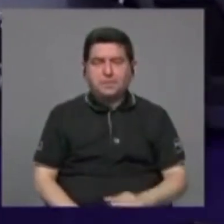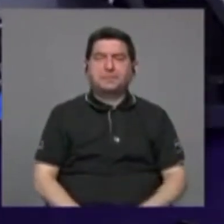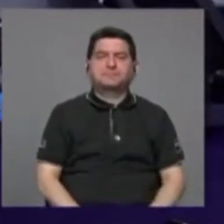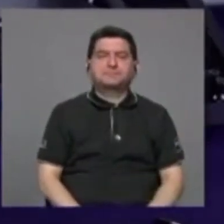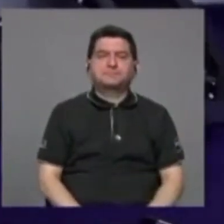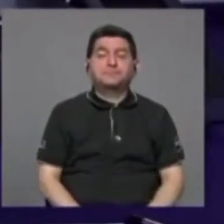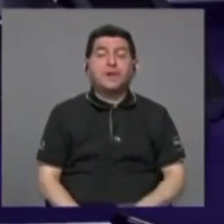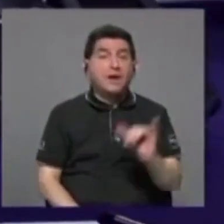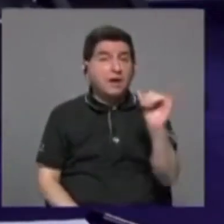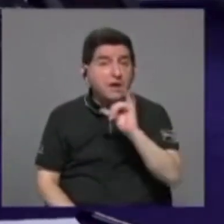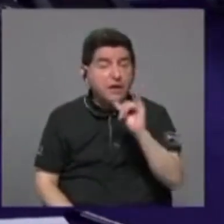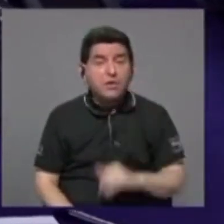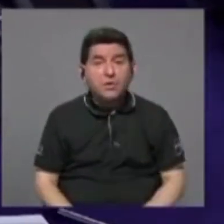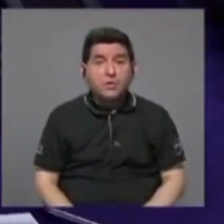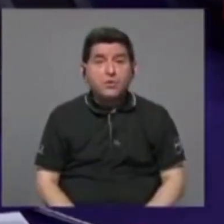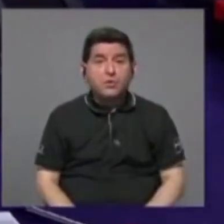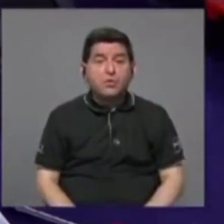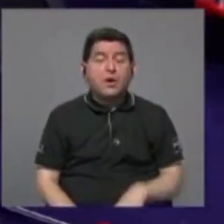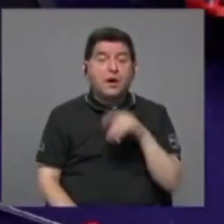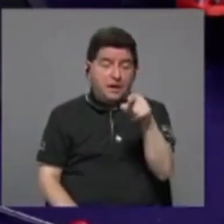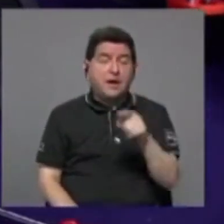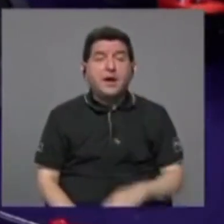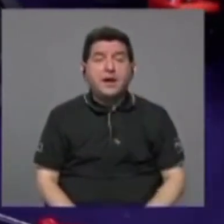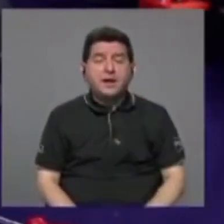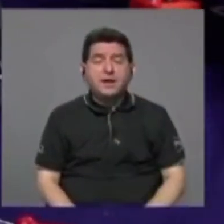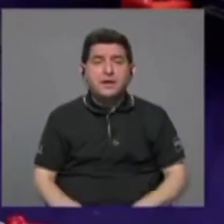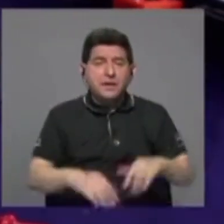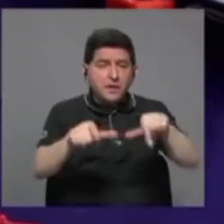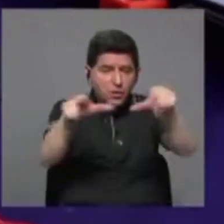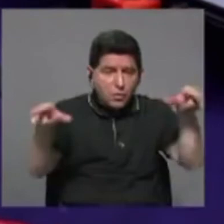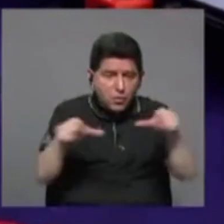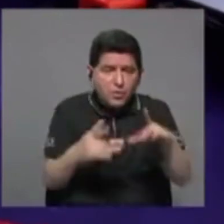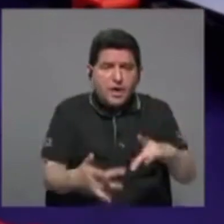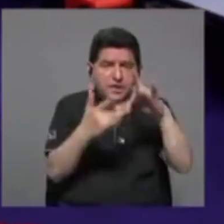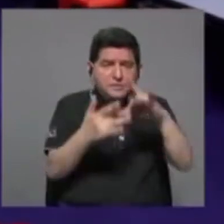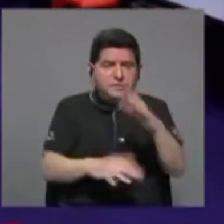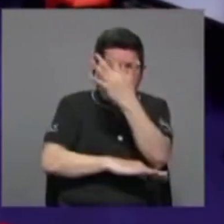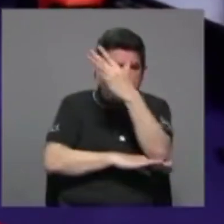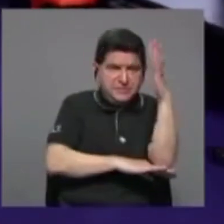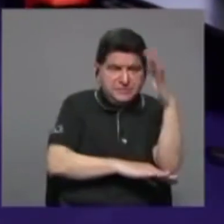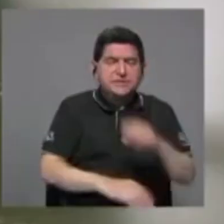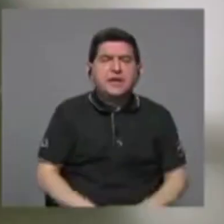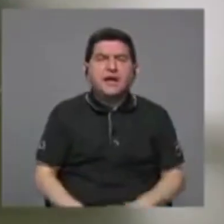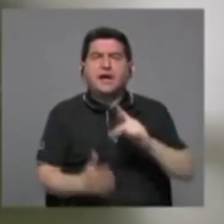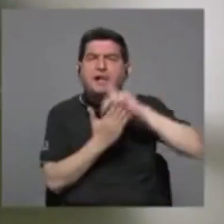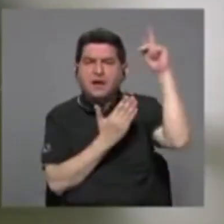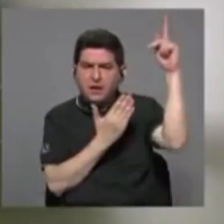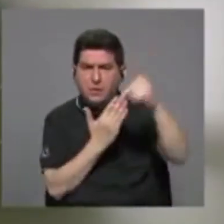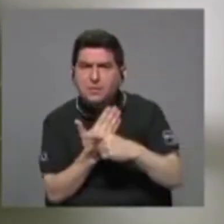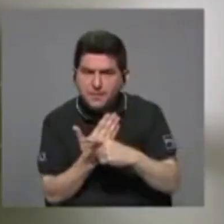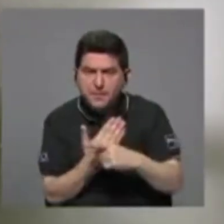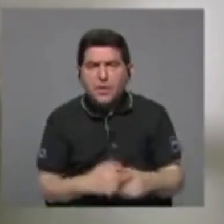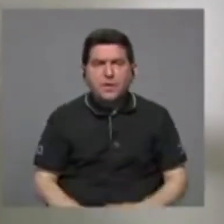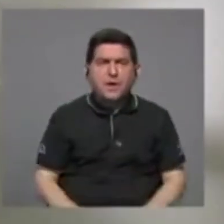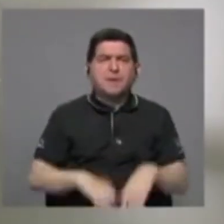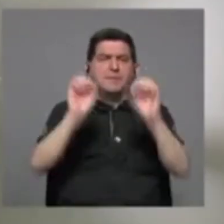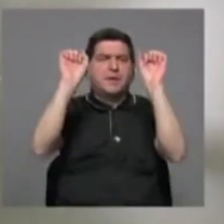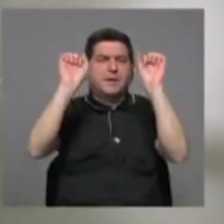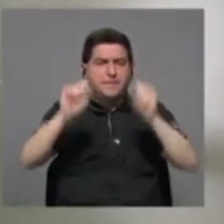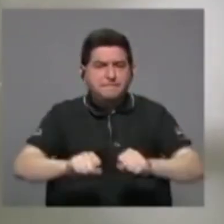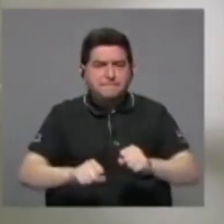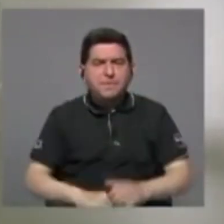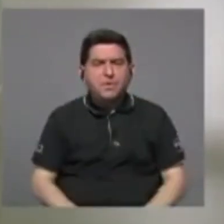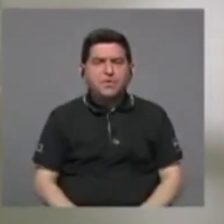Va a haber un arboretum, va a haber un programa para poder